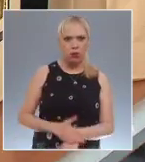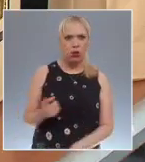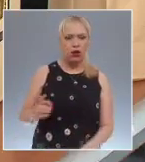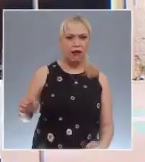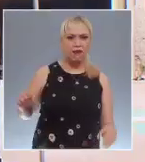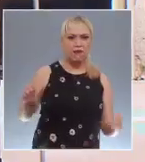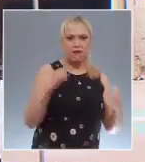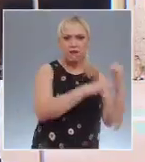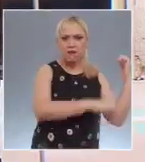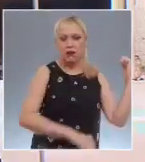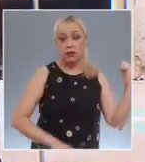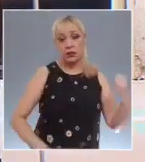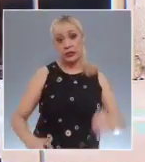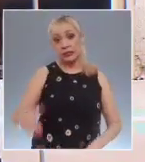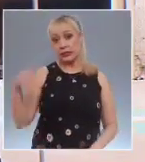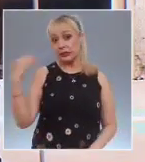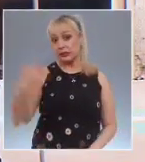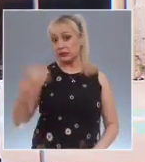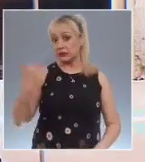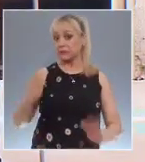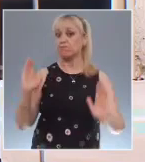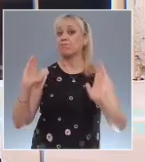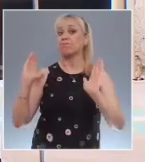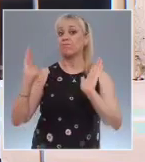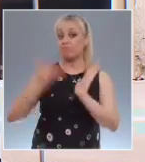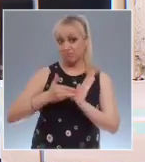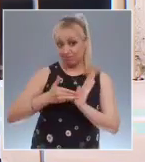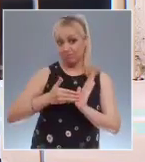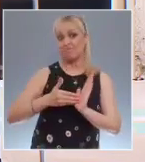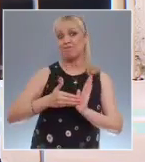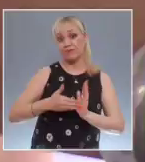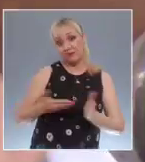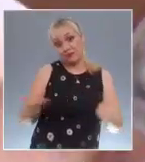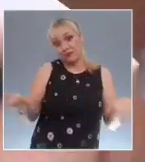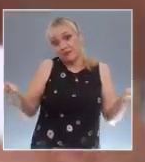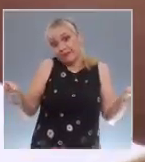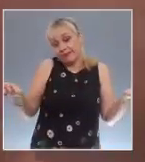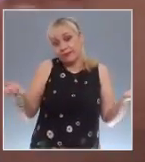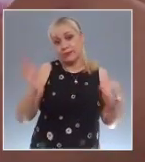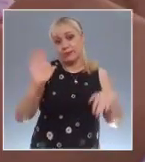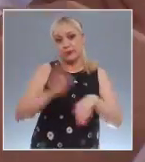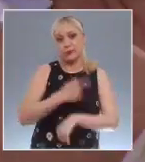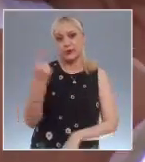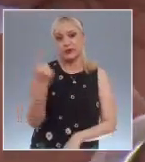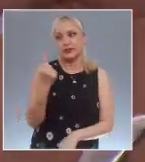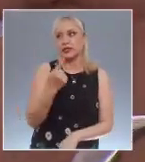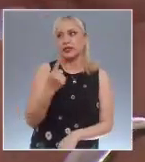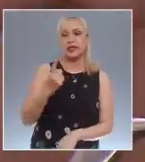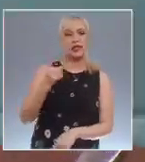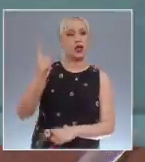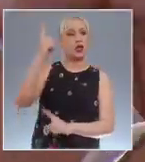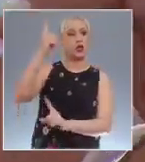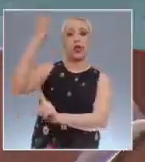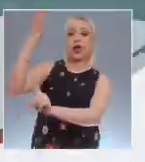falsos. Además, considera que fue incorrecta la individualización de la sanción.